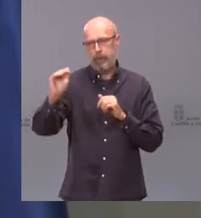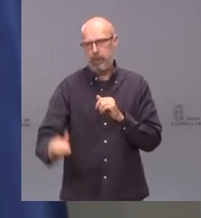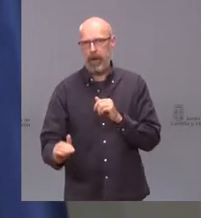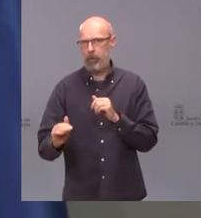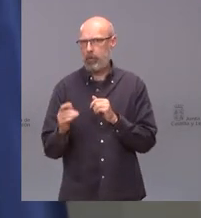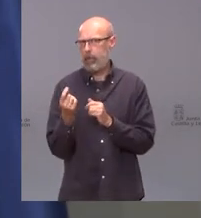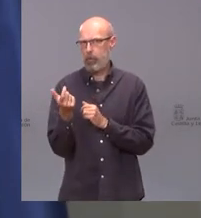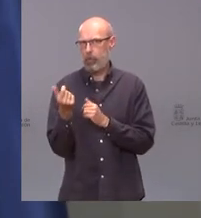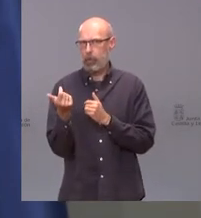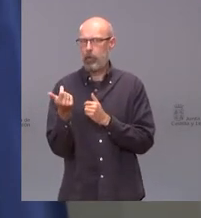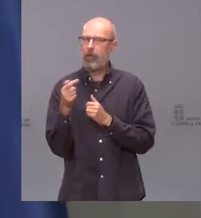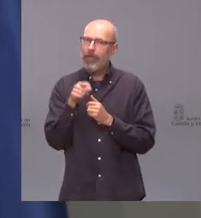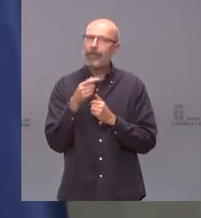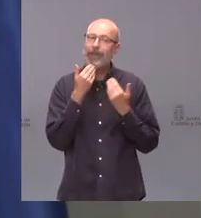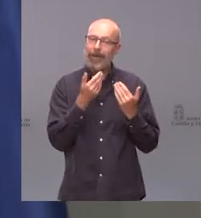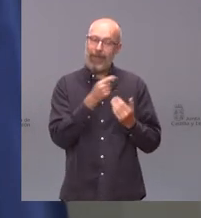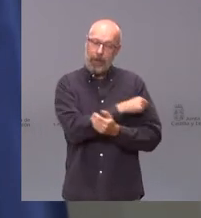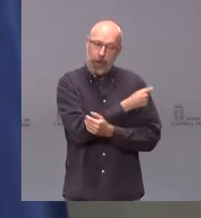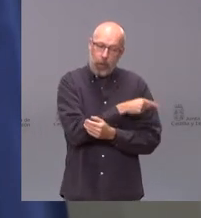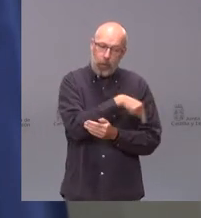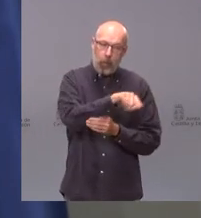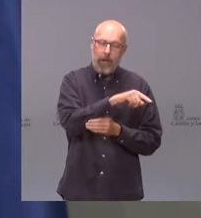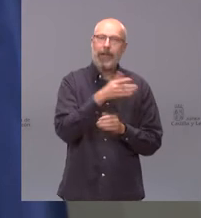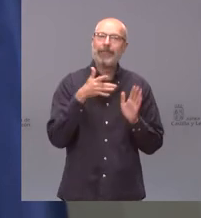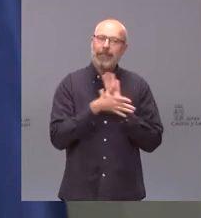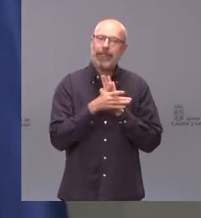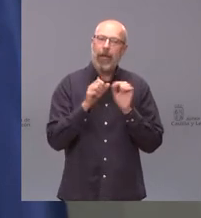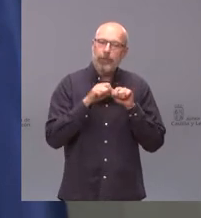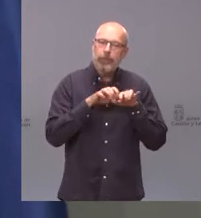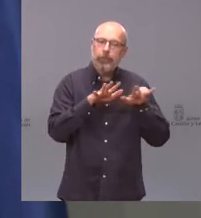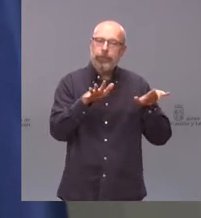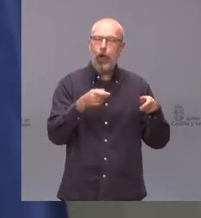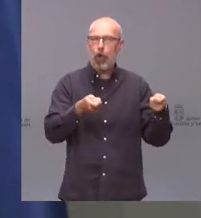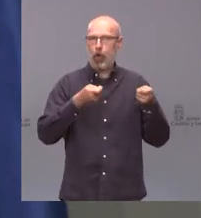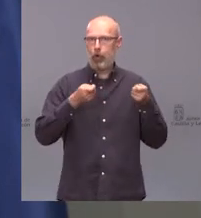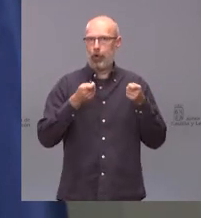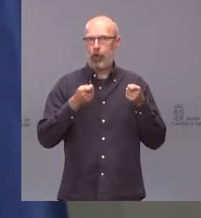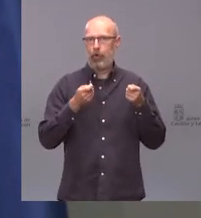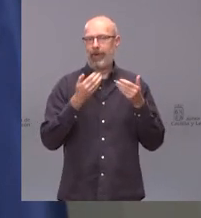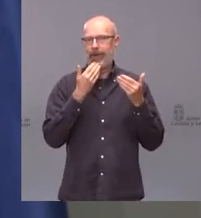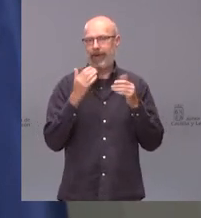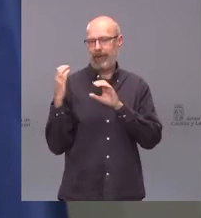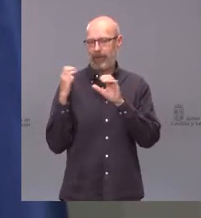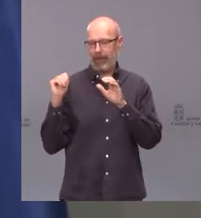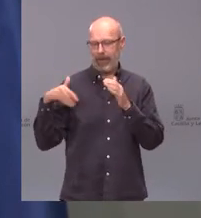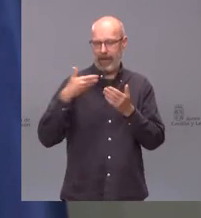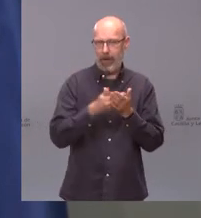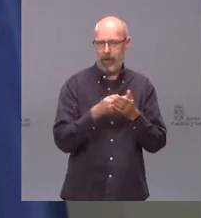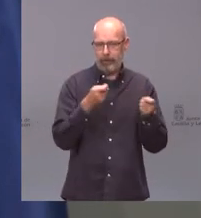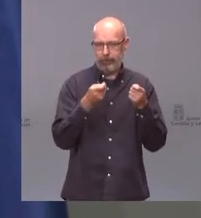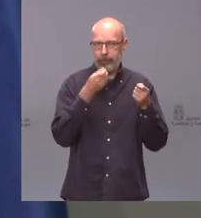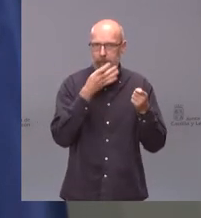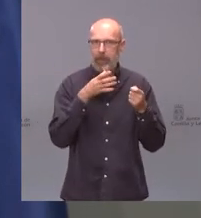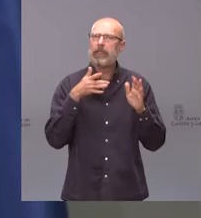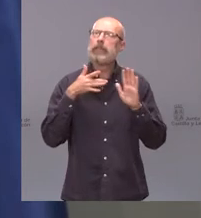la contención de la incidencia después de la Semana Santa. Pero queremos insistir en que esto no